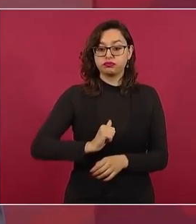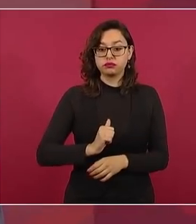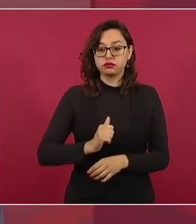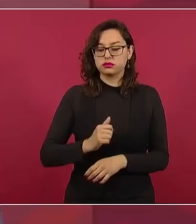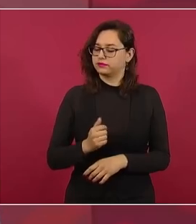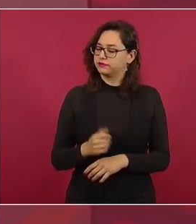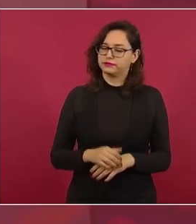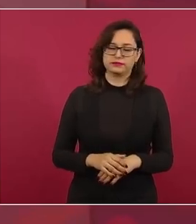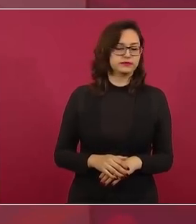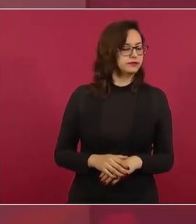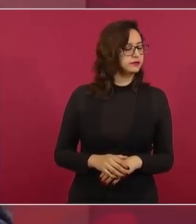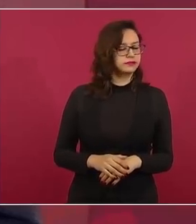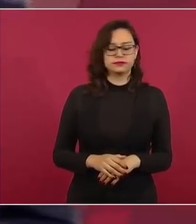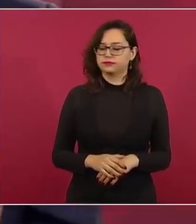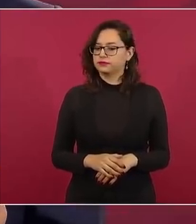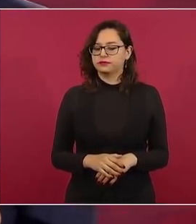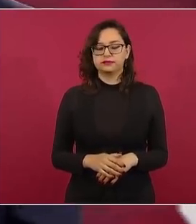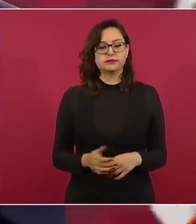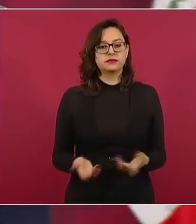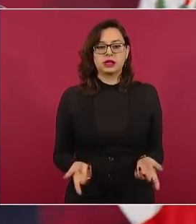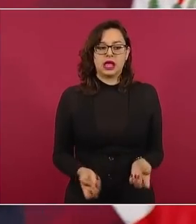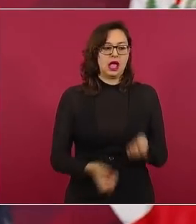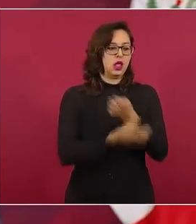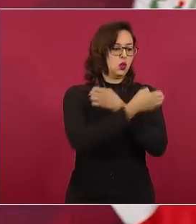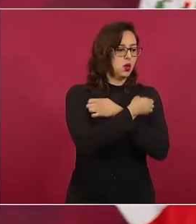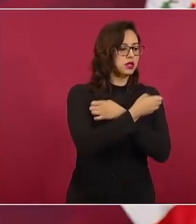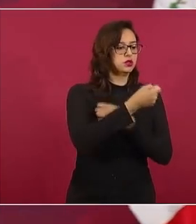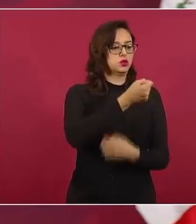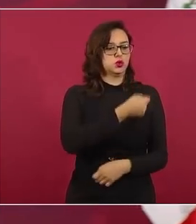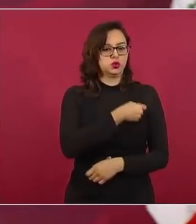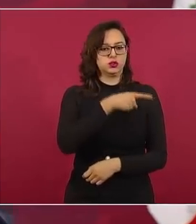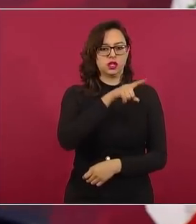Esto aplica para la educación, para la salud,